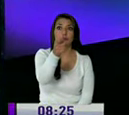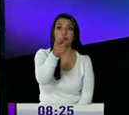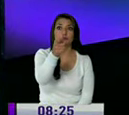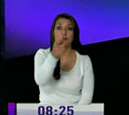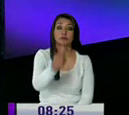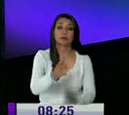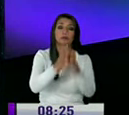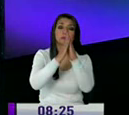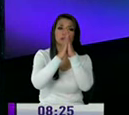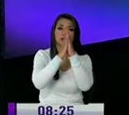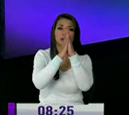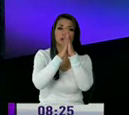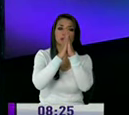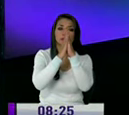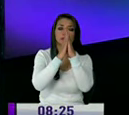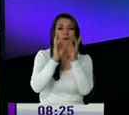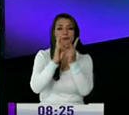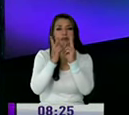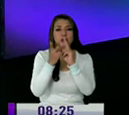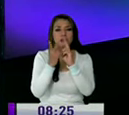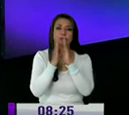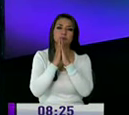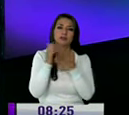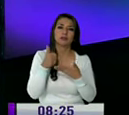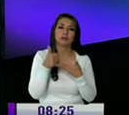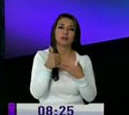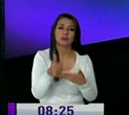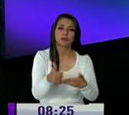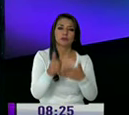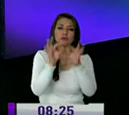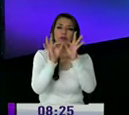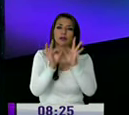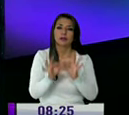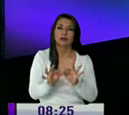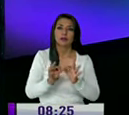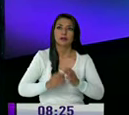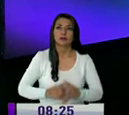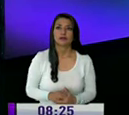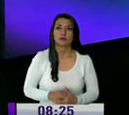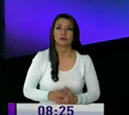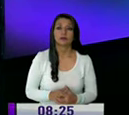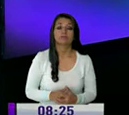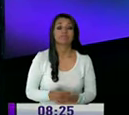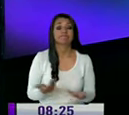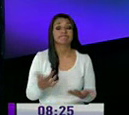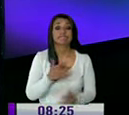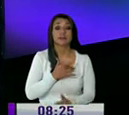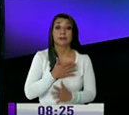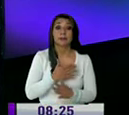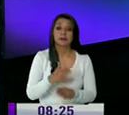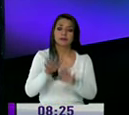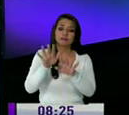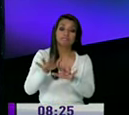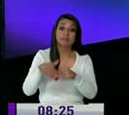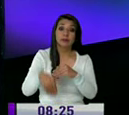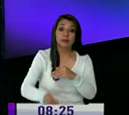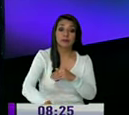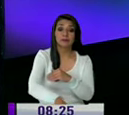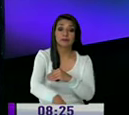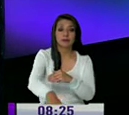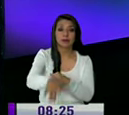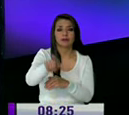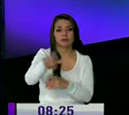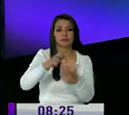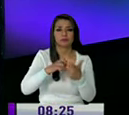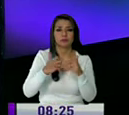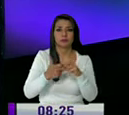a todos los vecinos que puedan ayudar en el arreglo de esta pobre quebrada donde lamentablemente existe toda